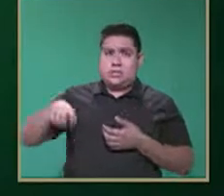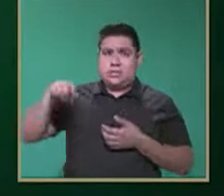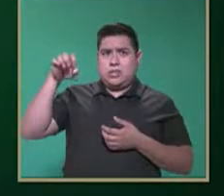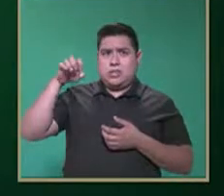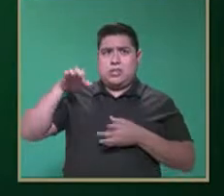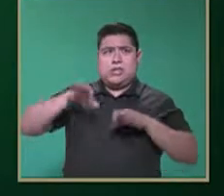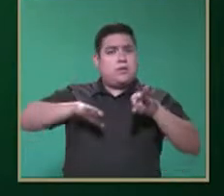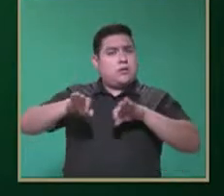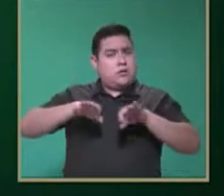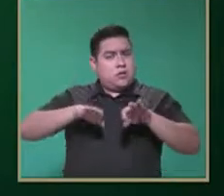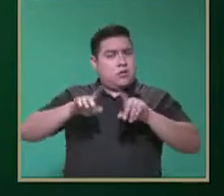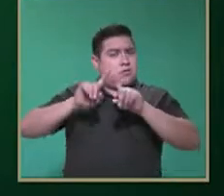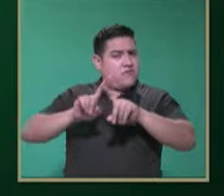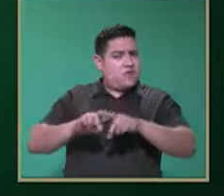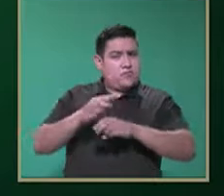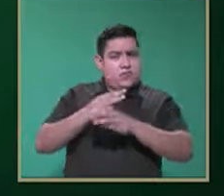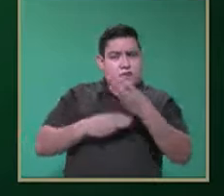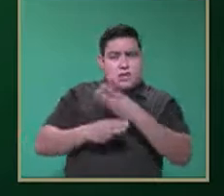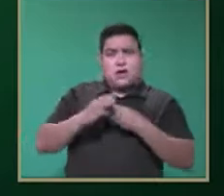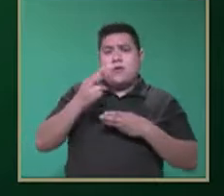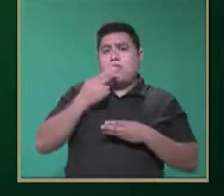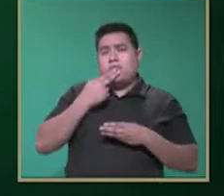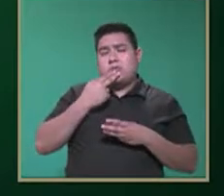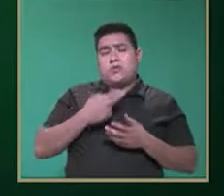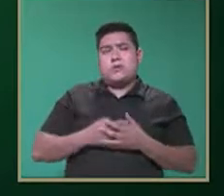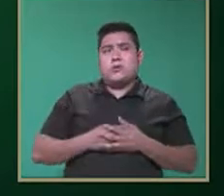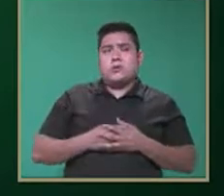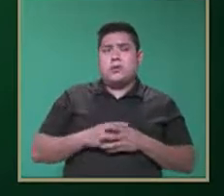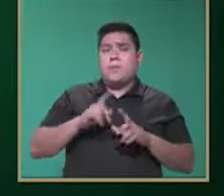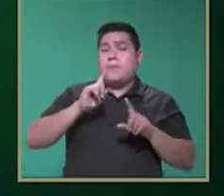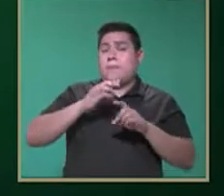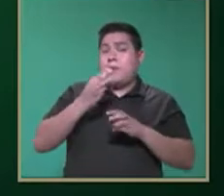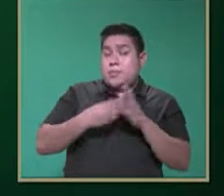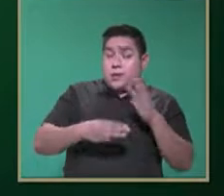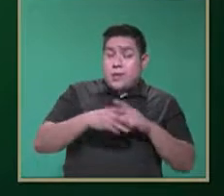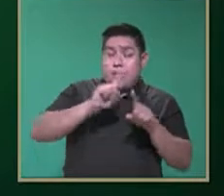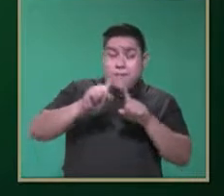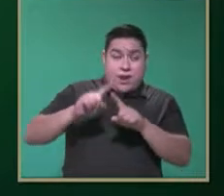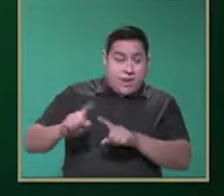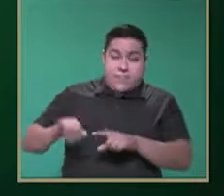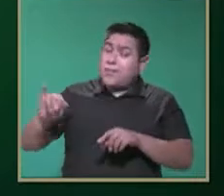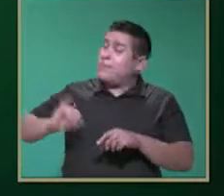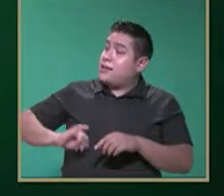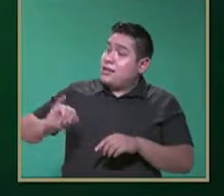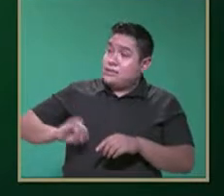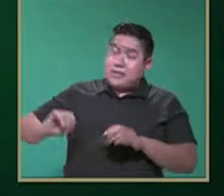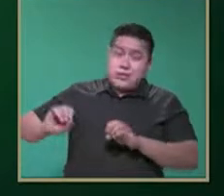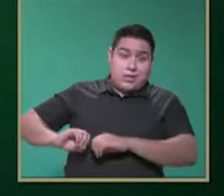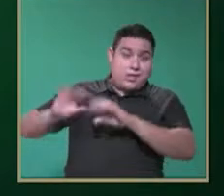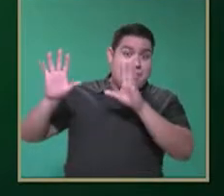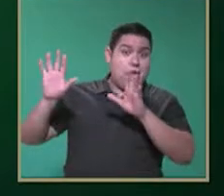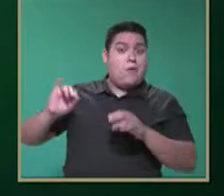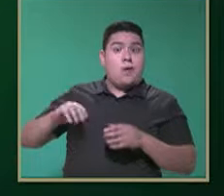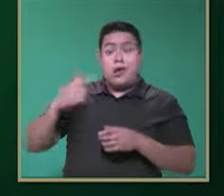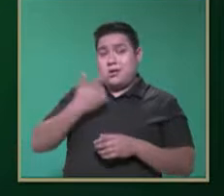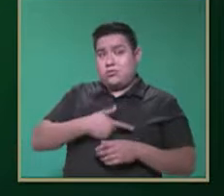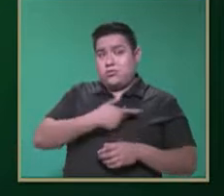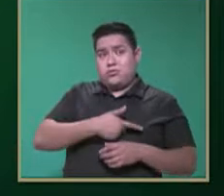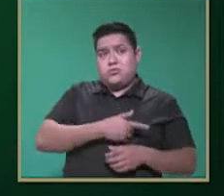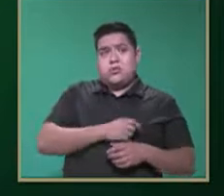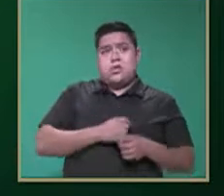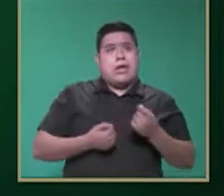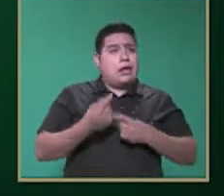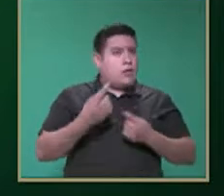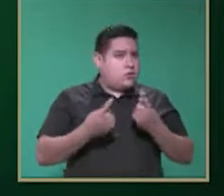trabajar con materiales que sean diversos, que sean ilustrativos, que sean diamativos para ellos y alguna de